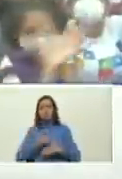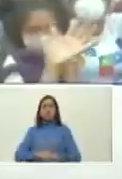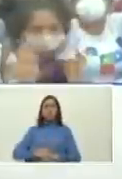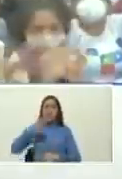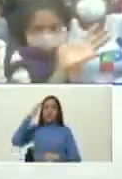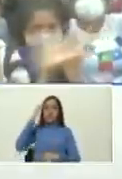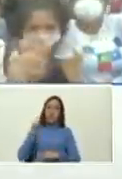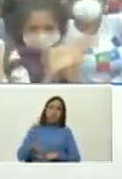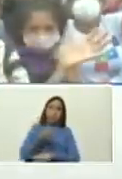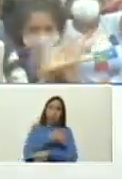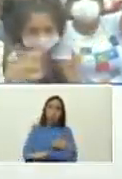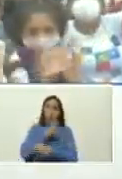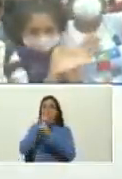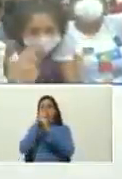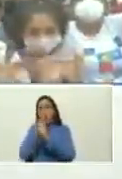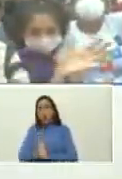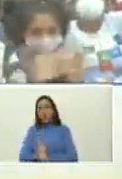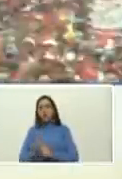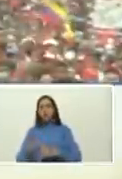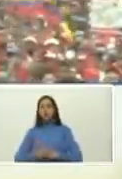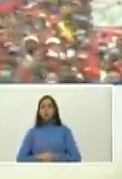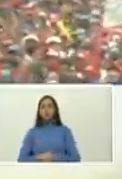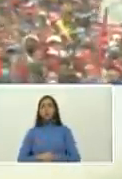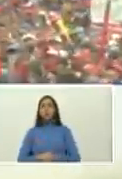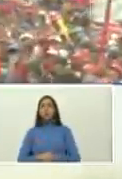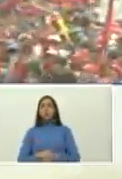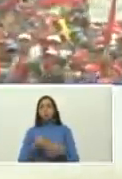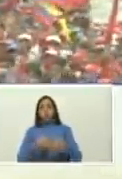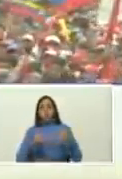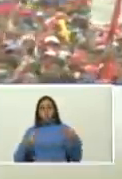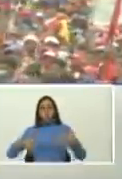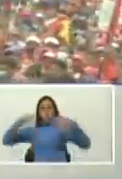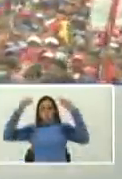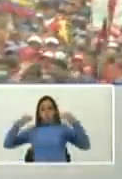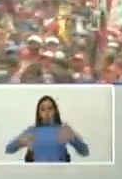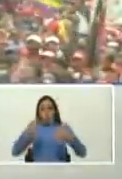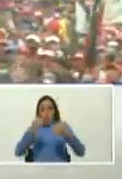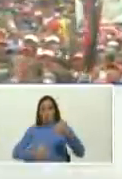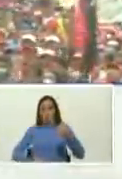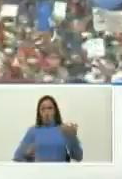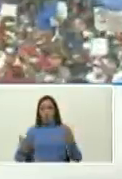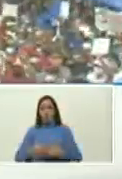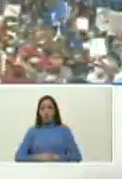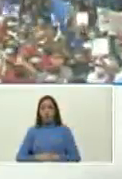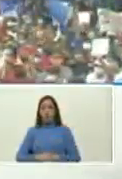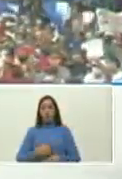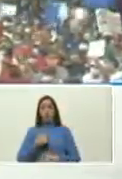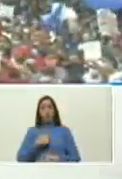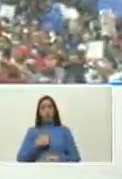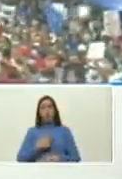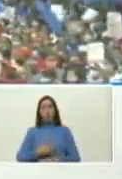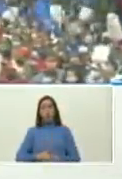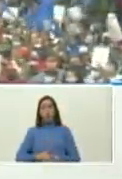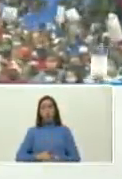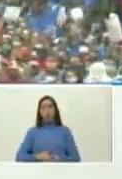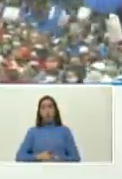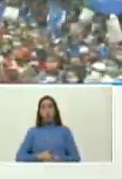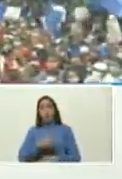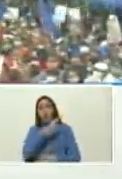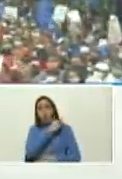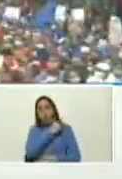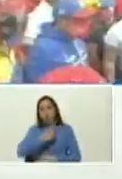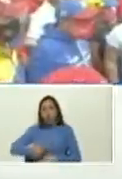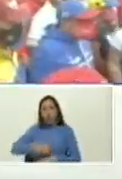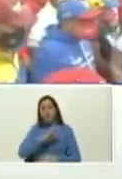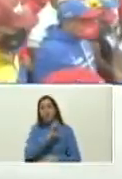y esperamos esperamos al boletín oficial sale el presidente del consejo nacional electoral